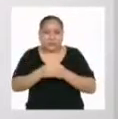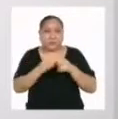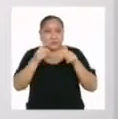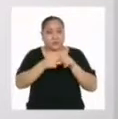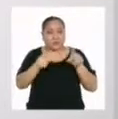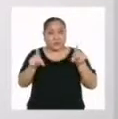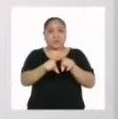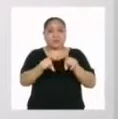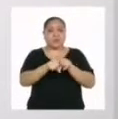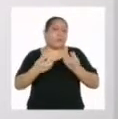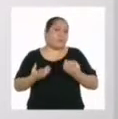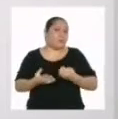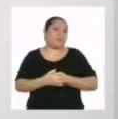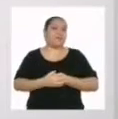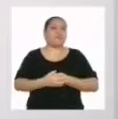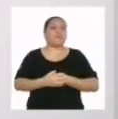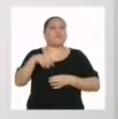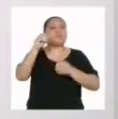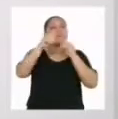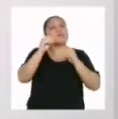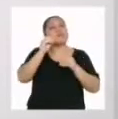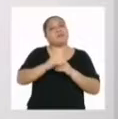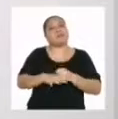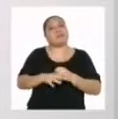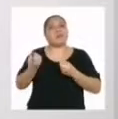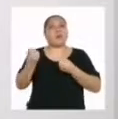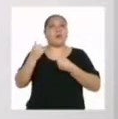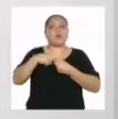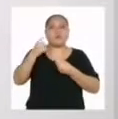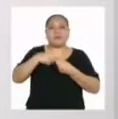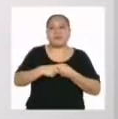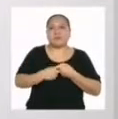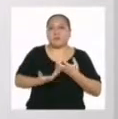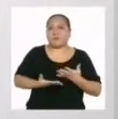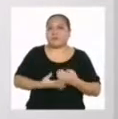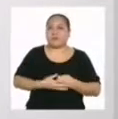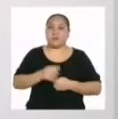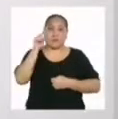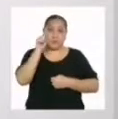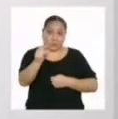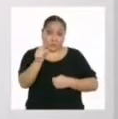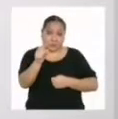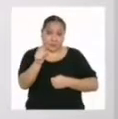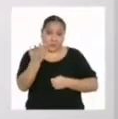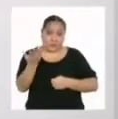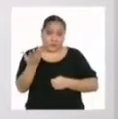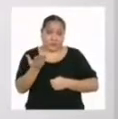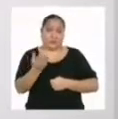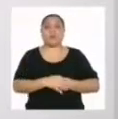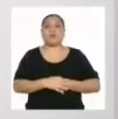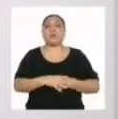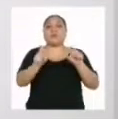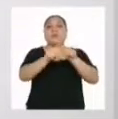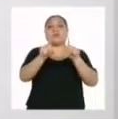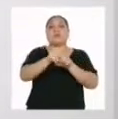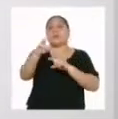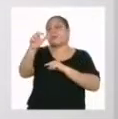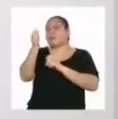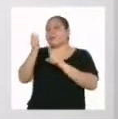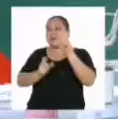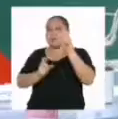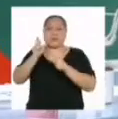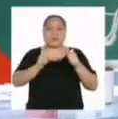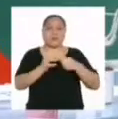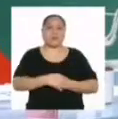pero además propondrás una participación tanto tuya como de las demás